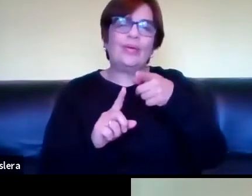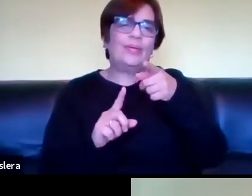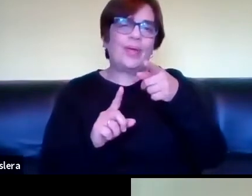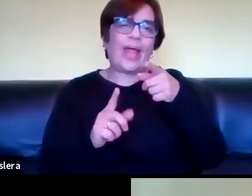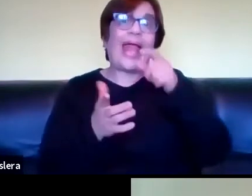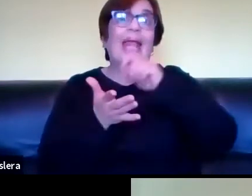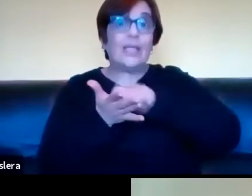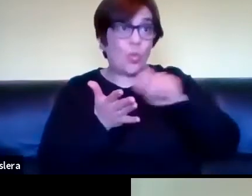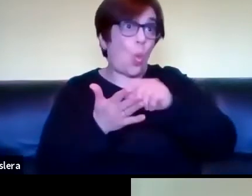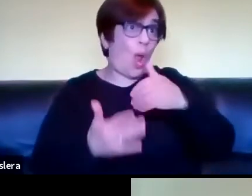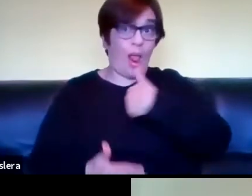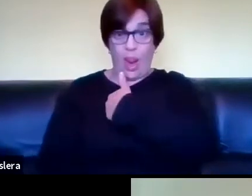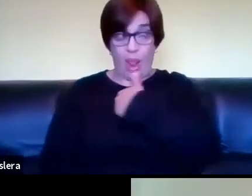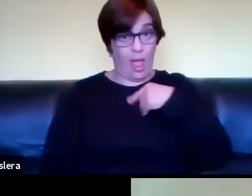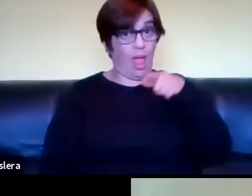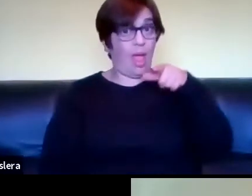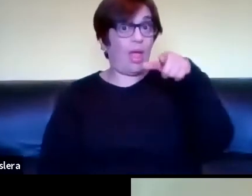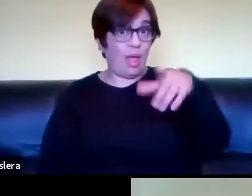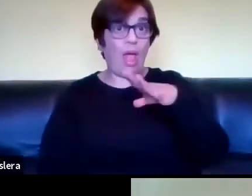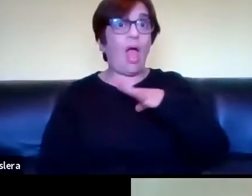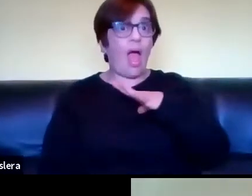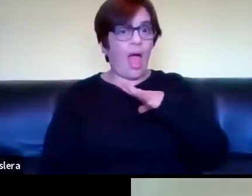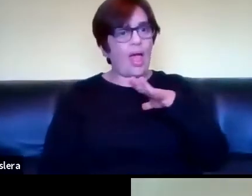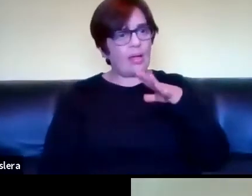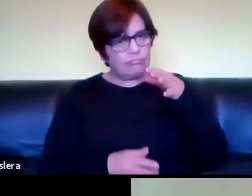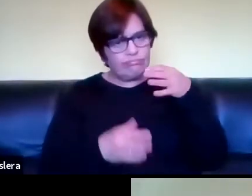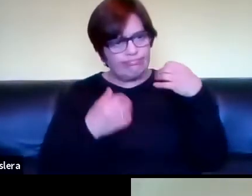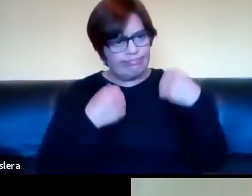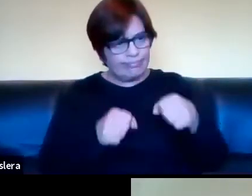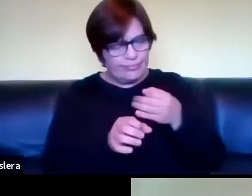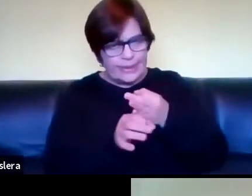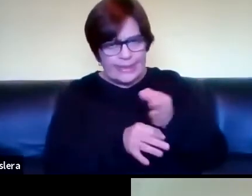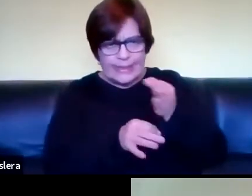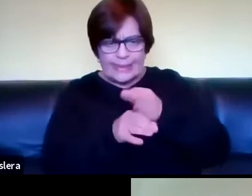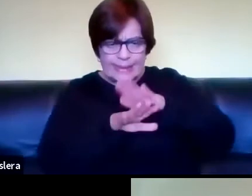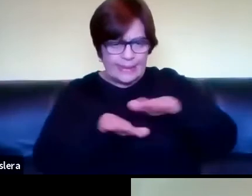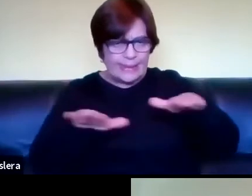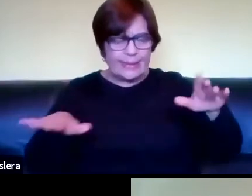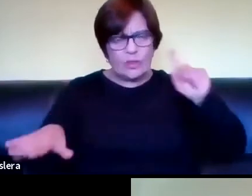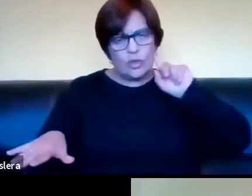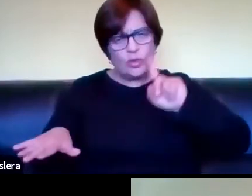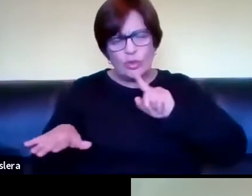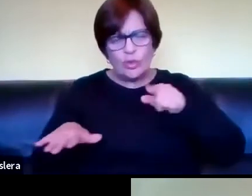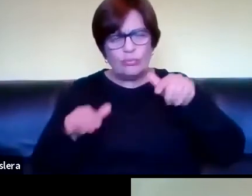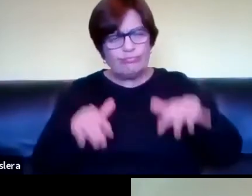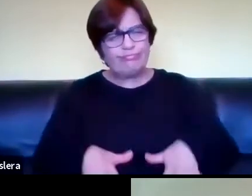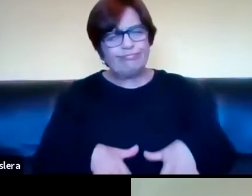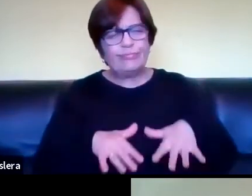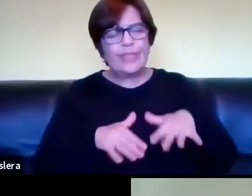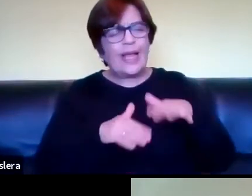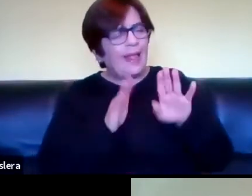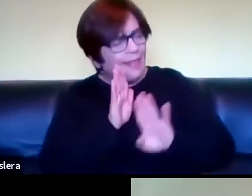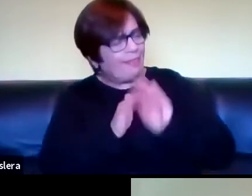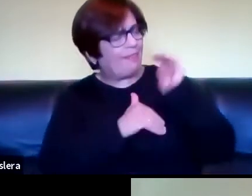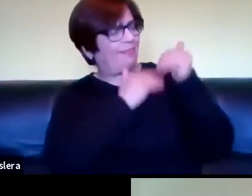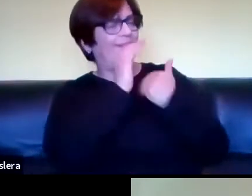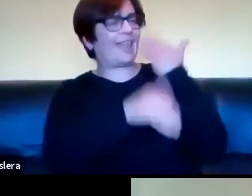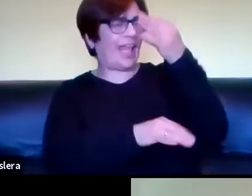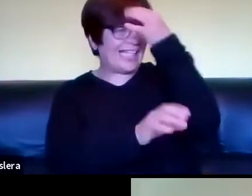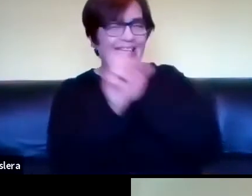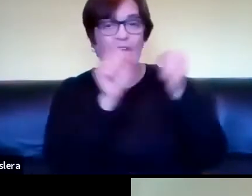escuela dentro de la formación de los sordos y el crecimiento de esta tecnología